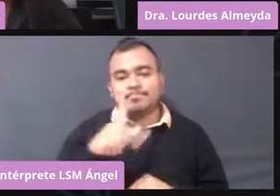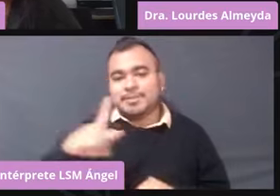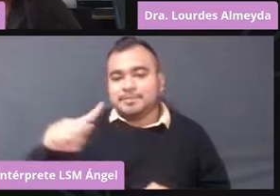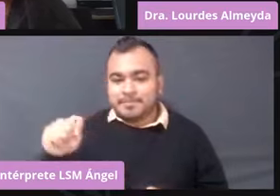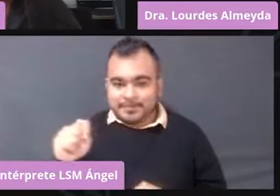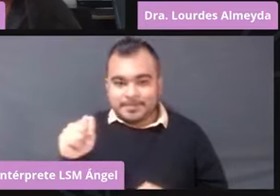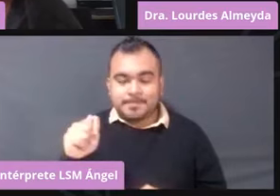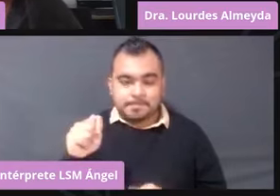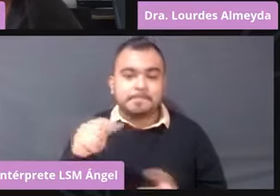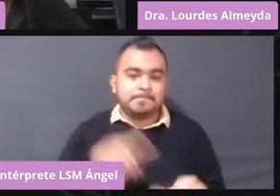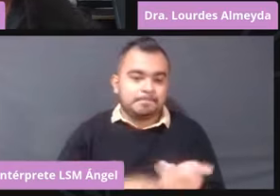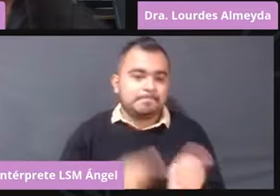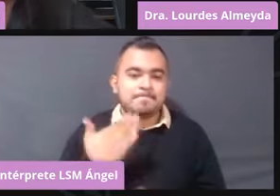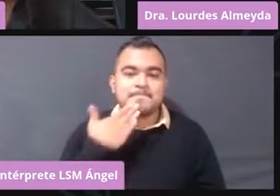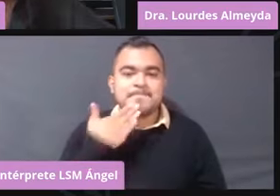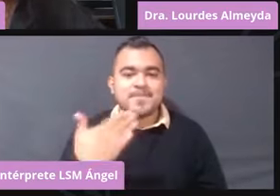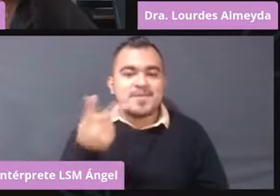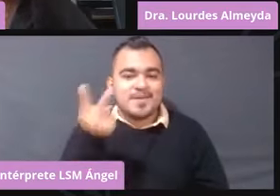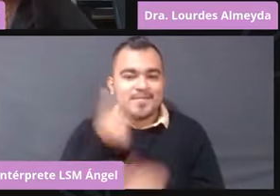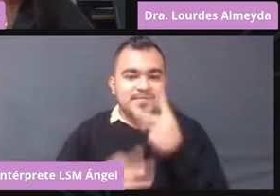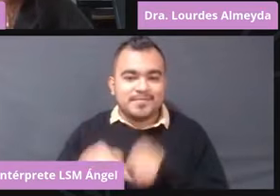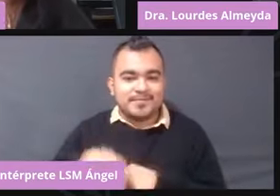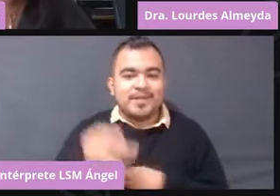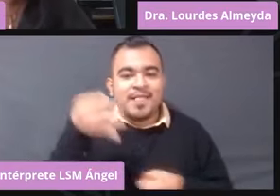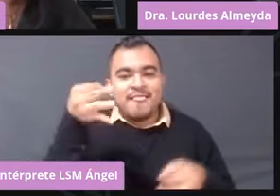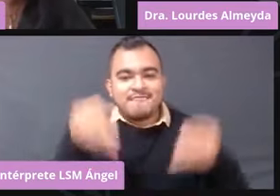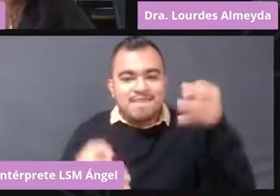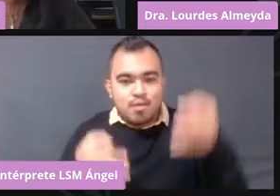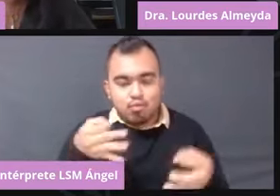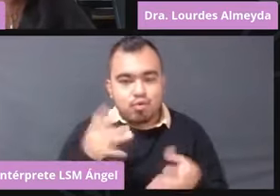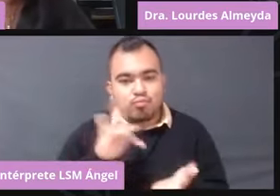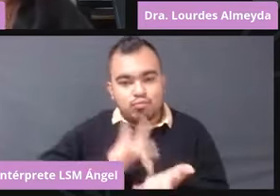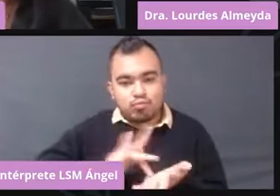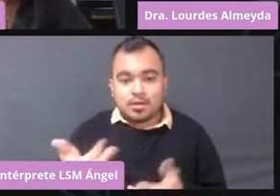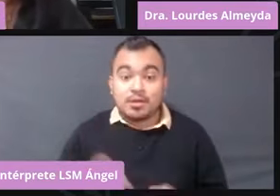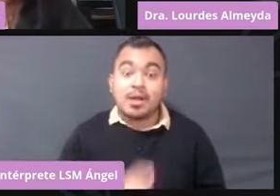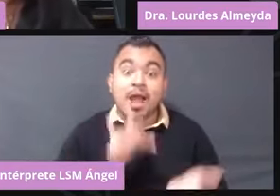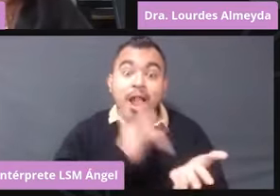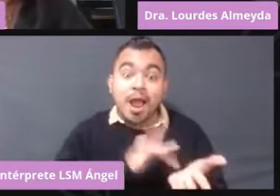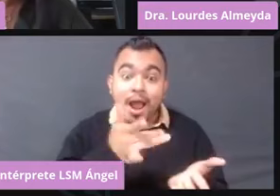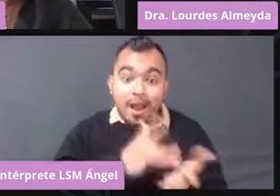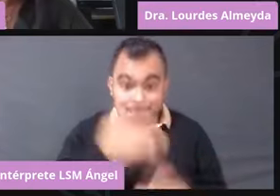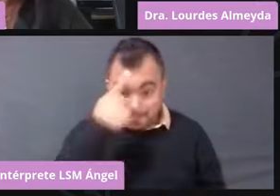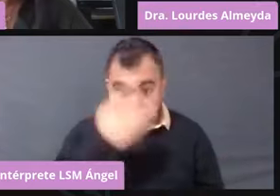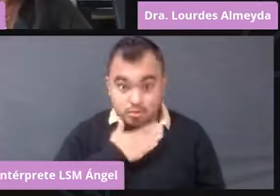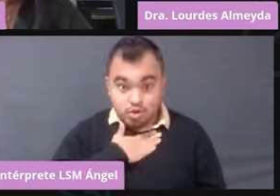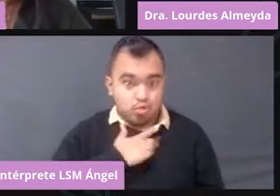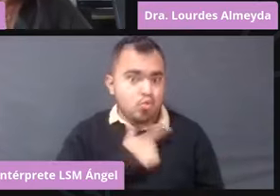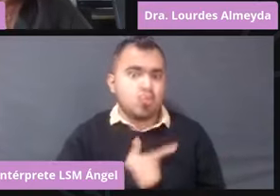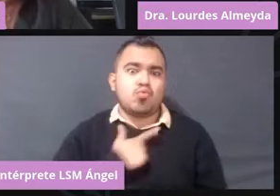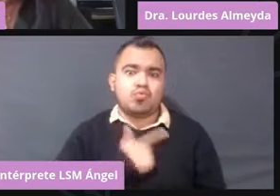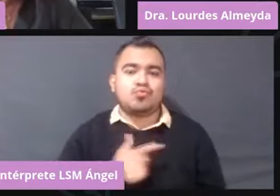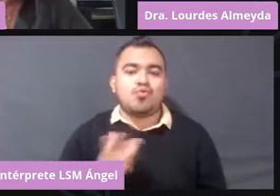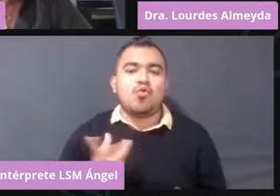pero siempre bienvenida a este tribunal. Muchísimas gracias. Muchas gracias, para mí es un gusto estar con ustedes.